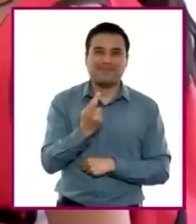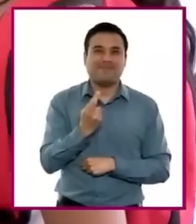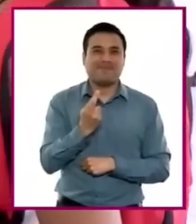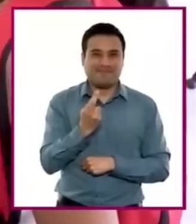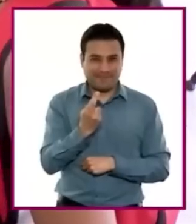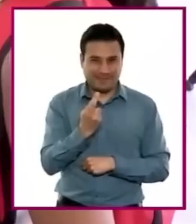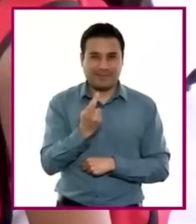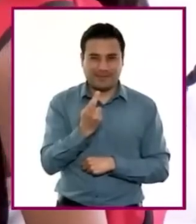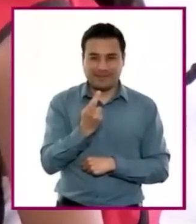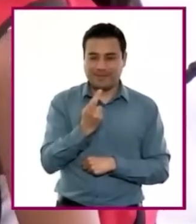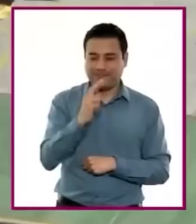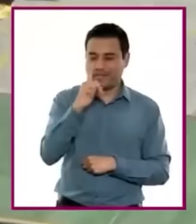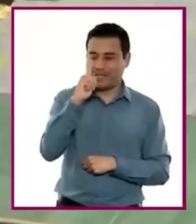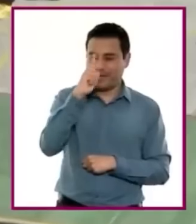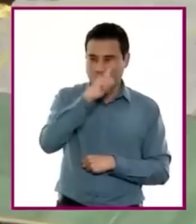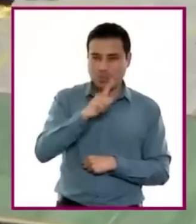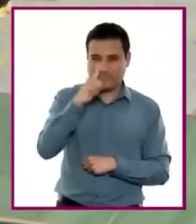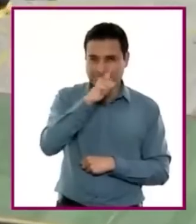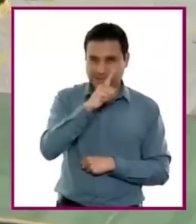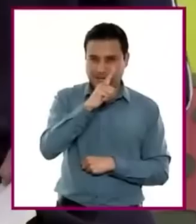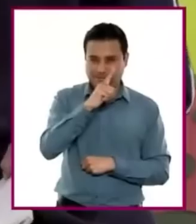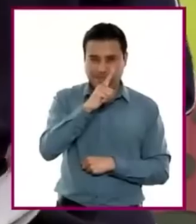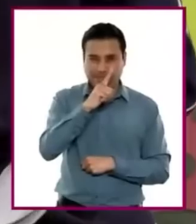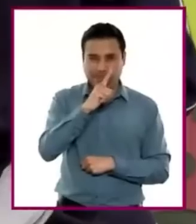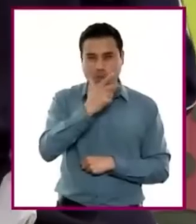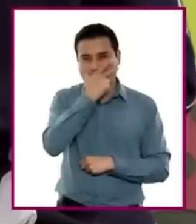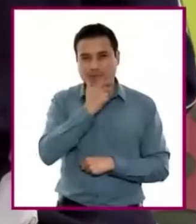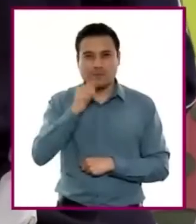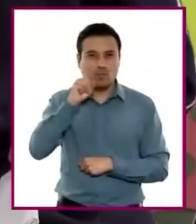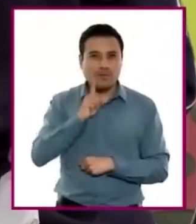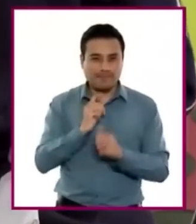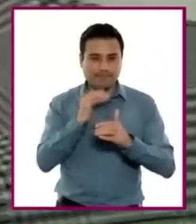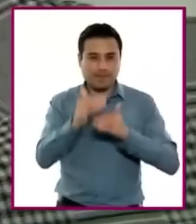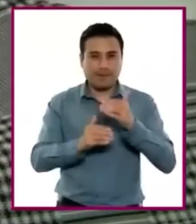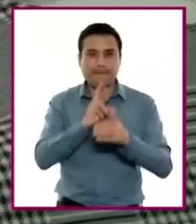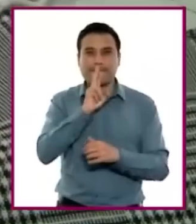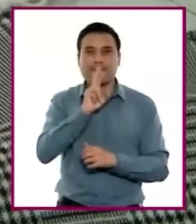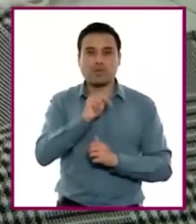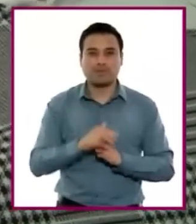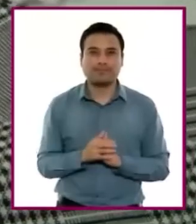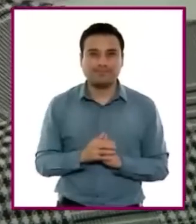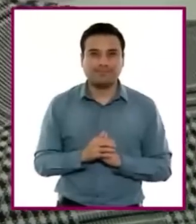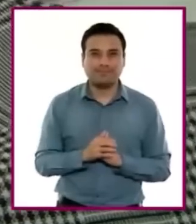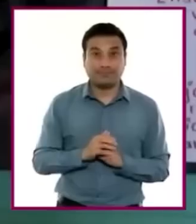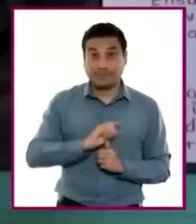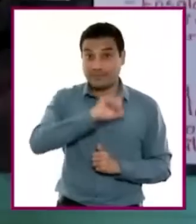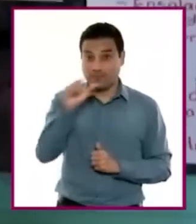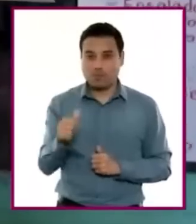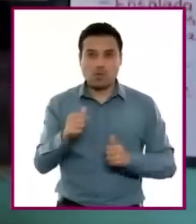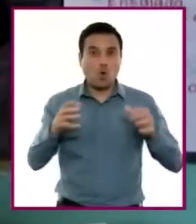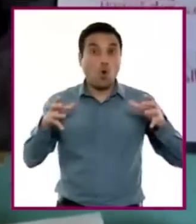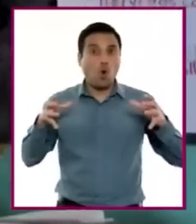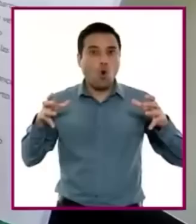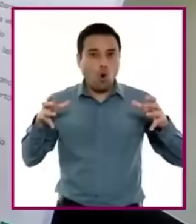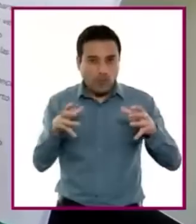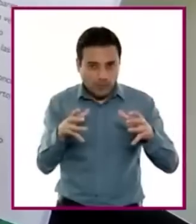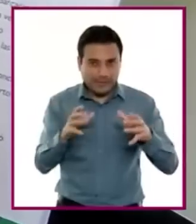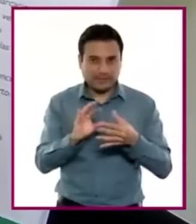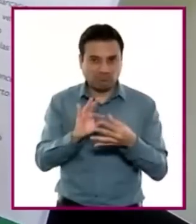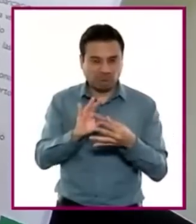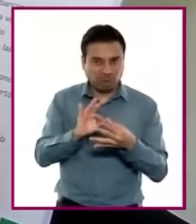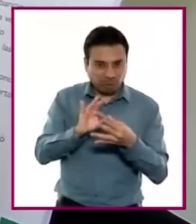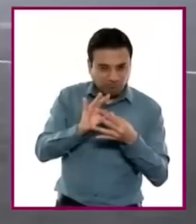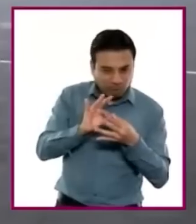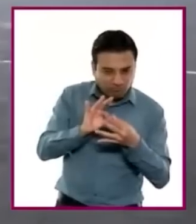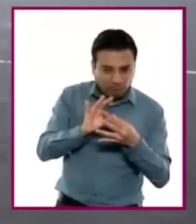primaria, se busca que se reconozcan como parte de una comunidad en la que comparten una historia, valores y prácticas